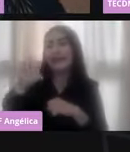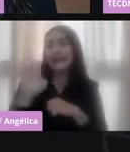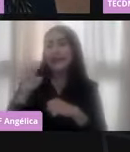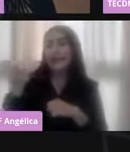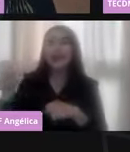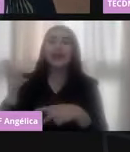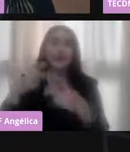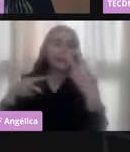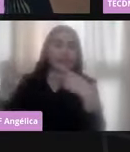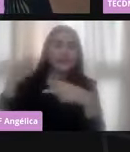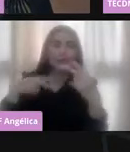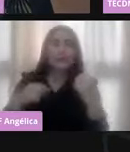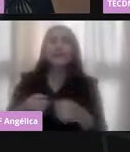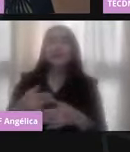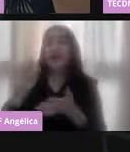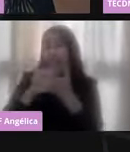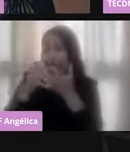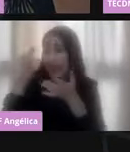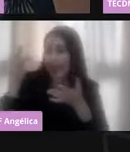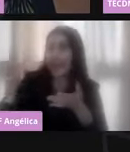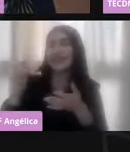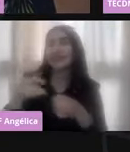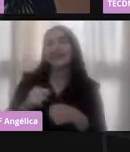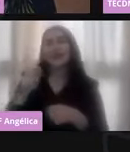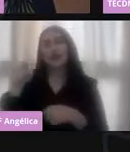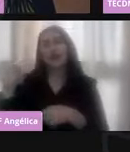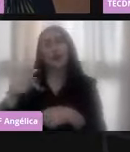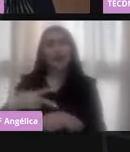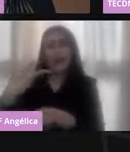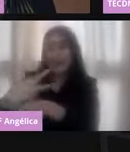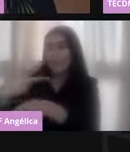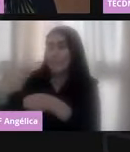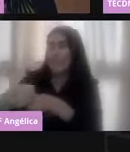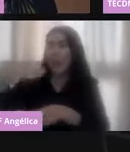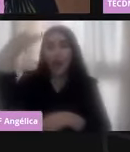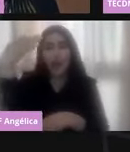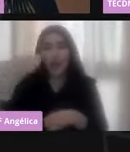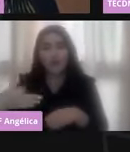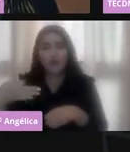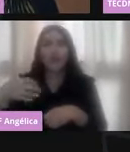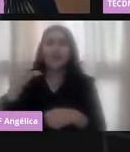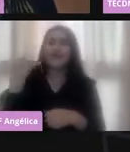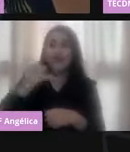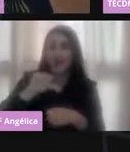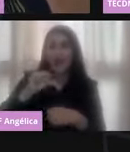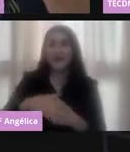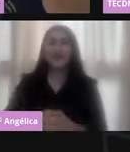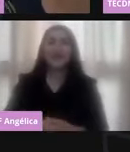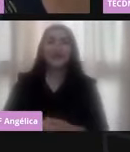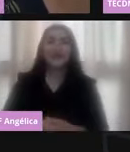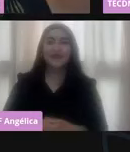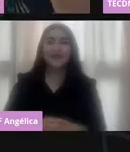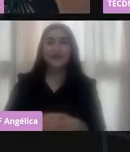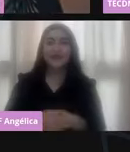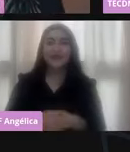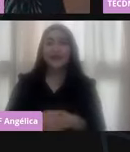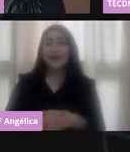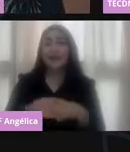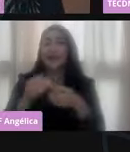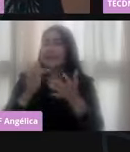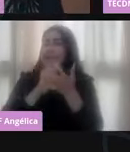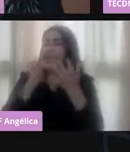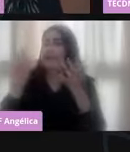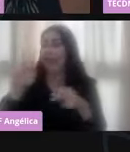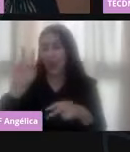Lucía por haber aceptado la invitación a charlas de café. Gracias, es un honor estar aquí con